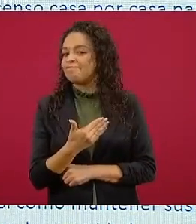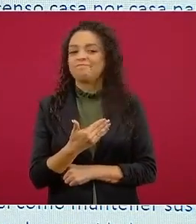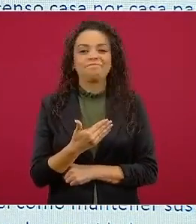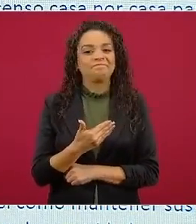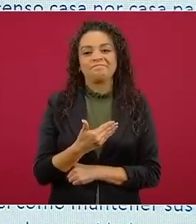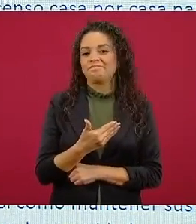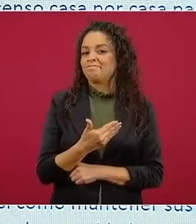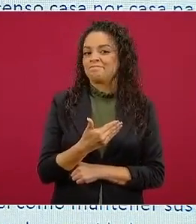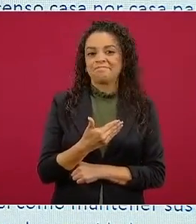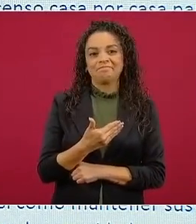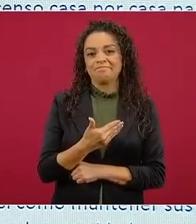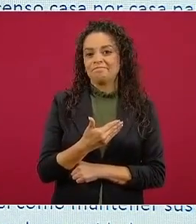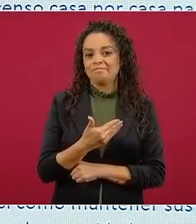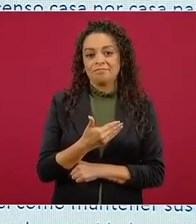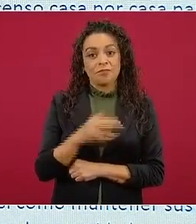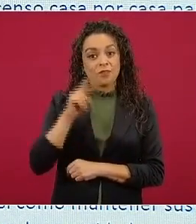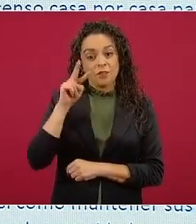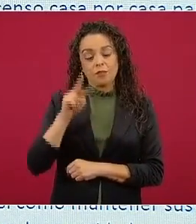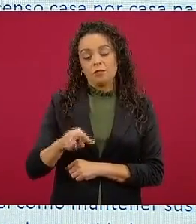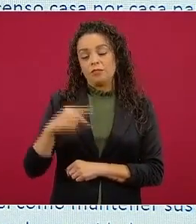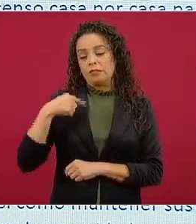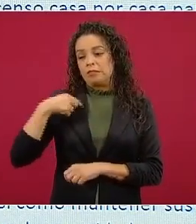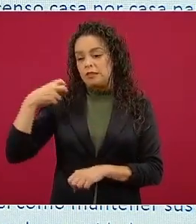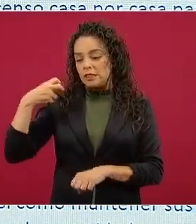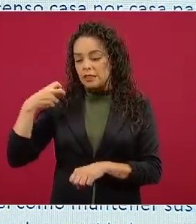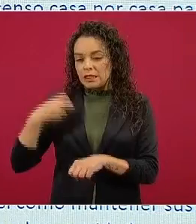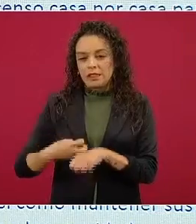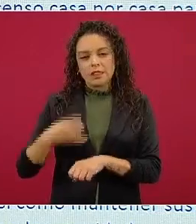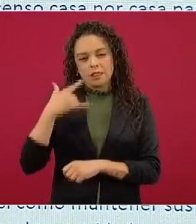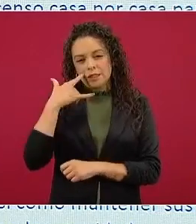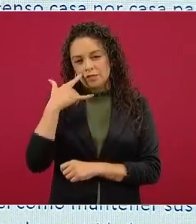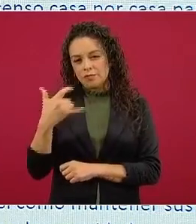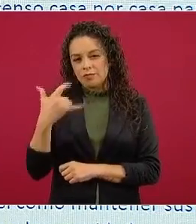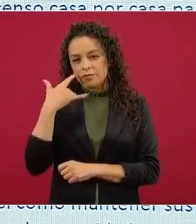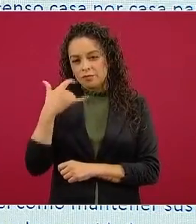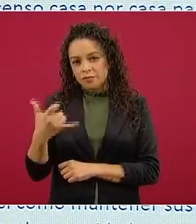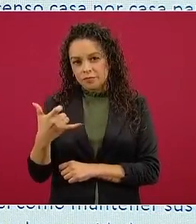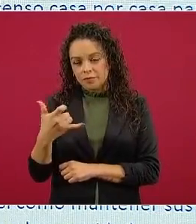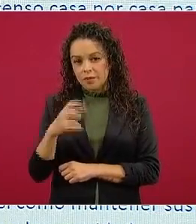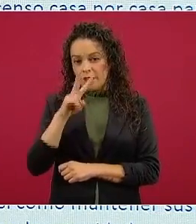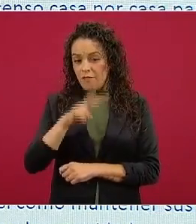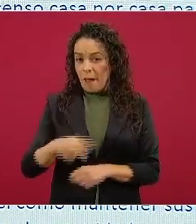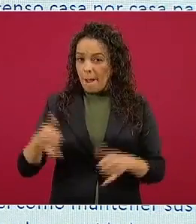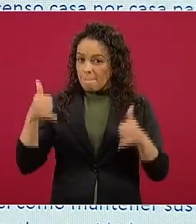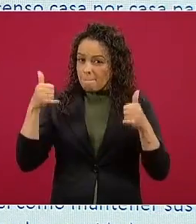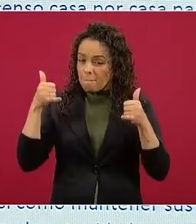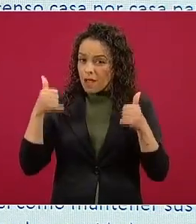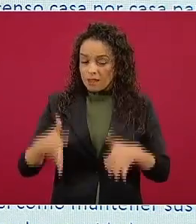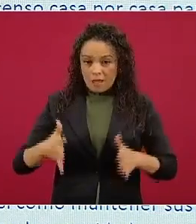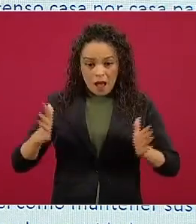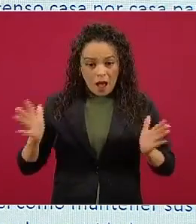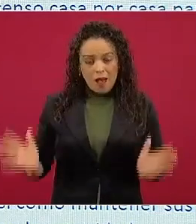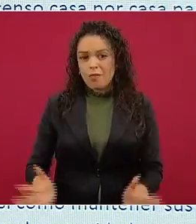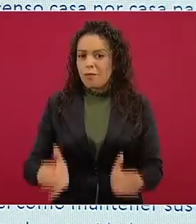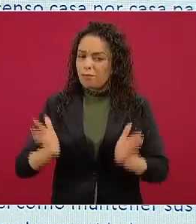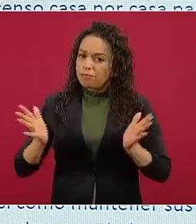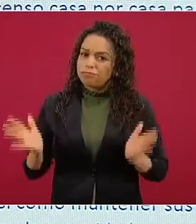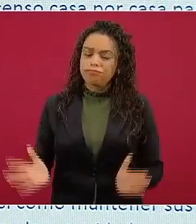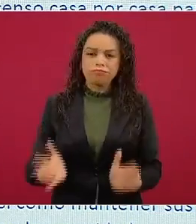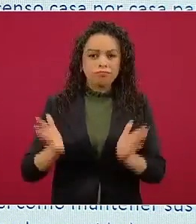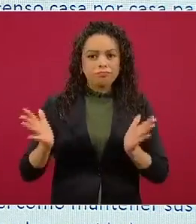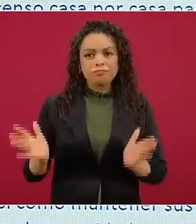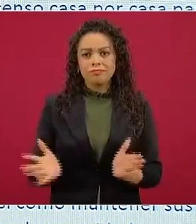¿Cómo nos costó? Esto es empujar al elefante. Porque ellos